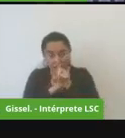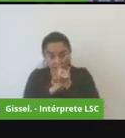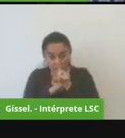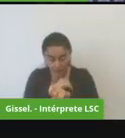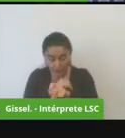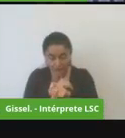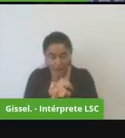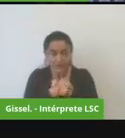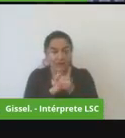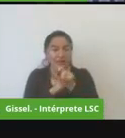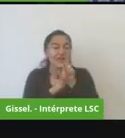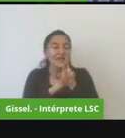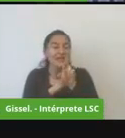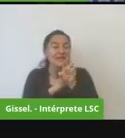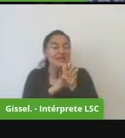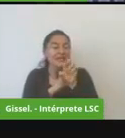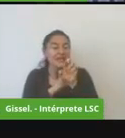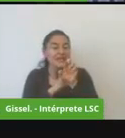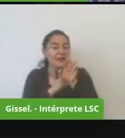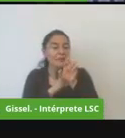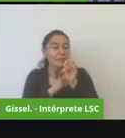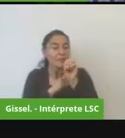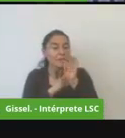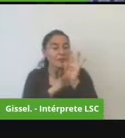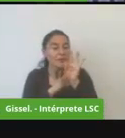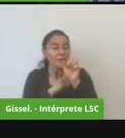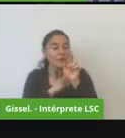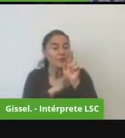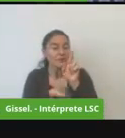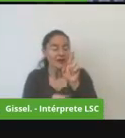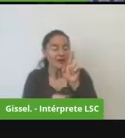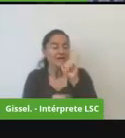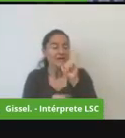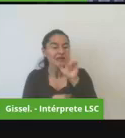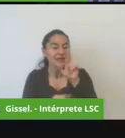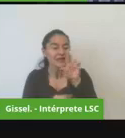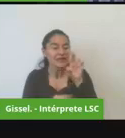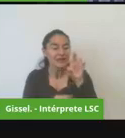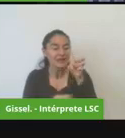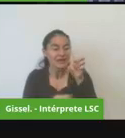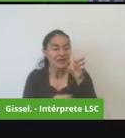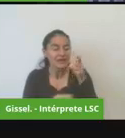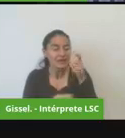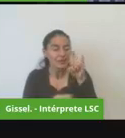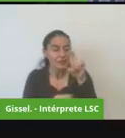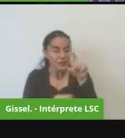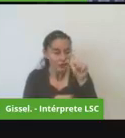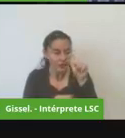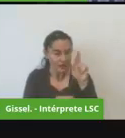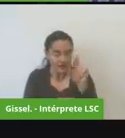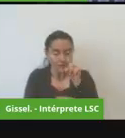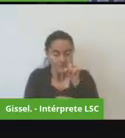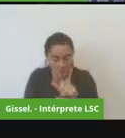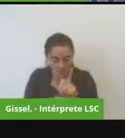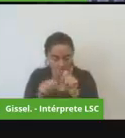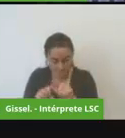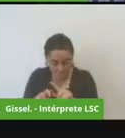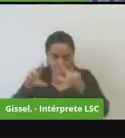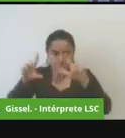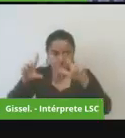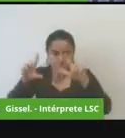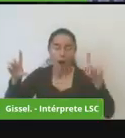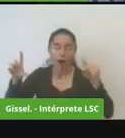irregularidad y una vez ustedes hagan esto ingresan al formulario la idea del